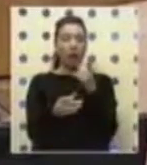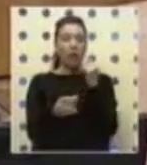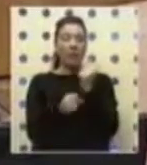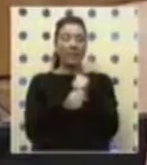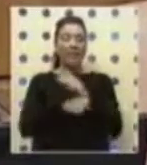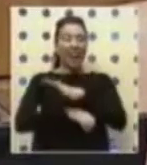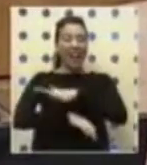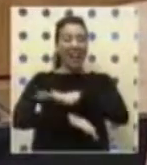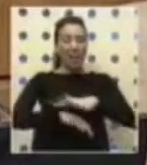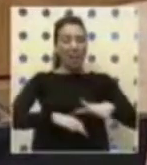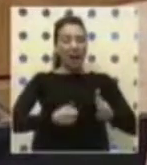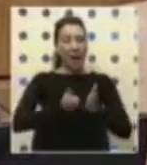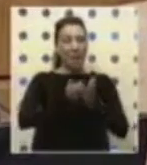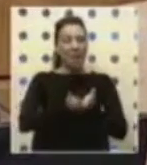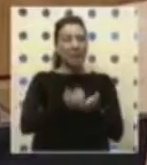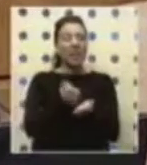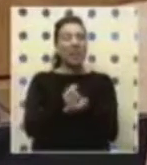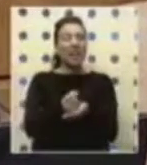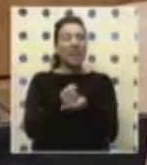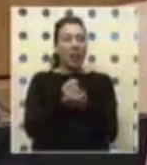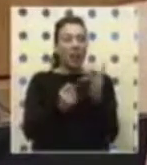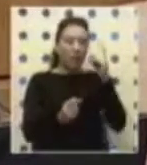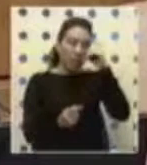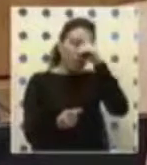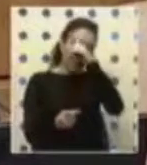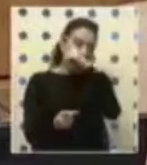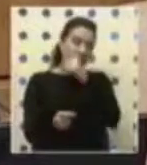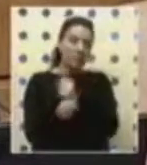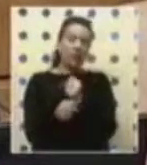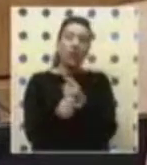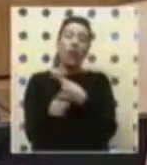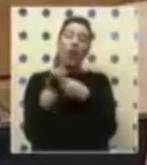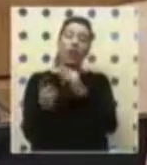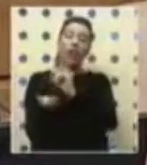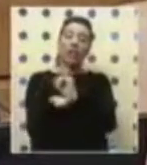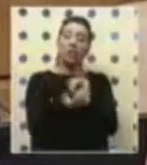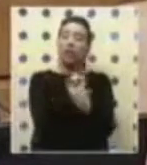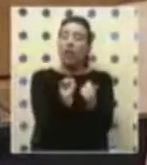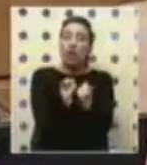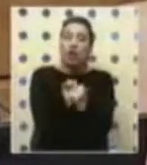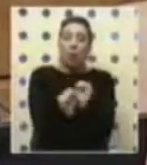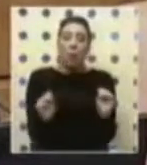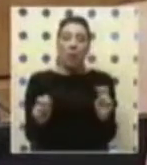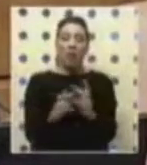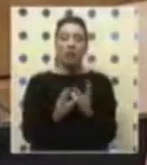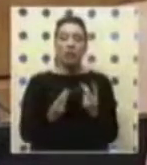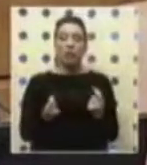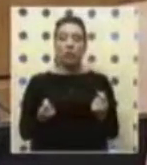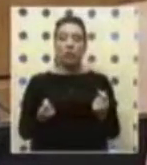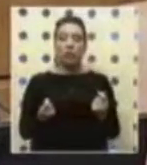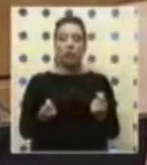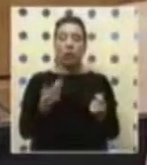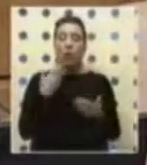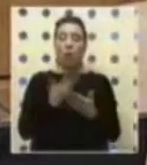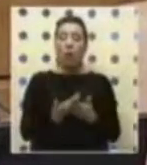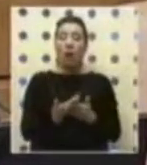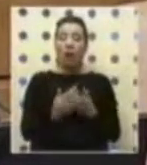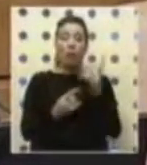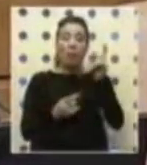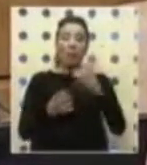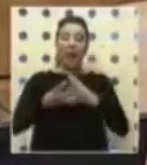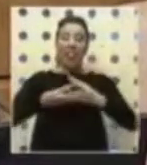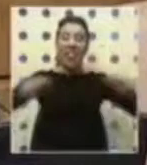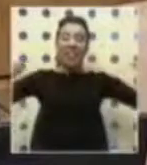que han colaborado en distintas difíciles misiones donde otras instituciones no han podido resolver. Cuando hay un